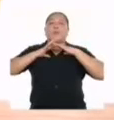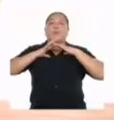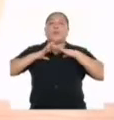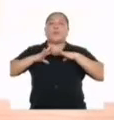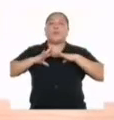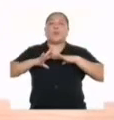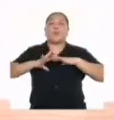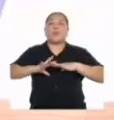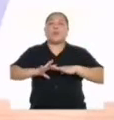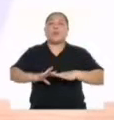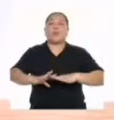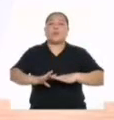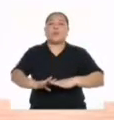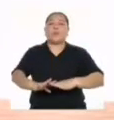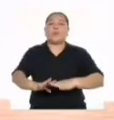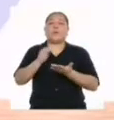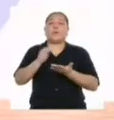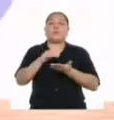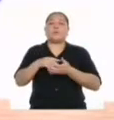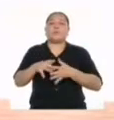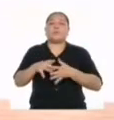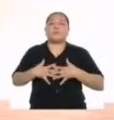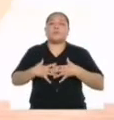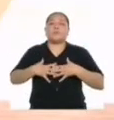Y exhalamos Una más